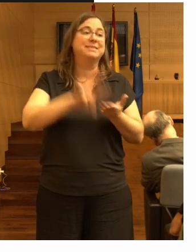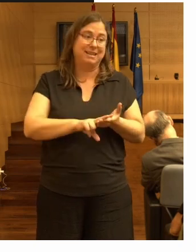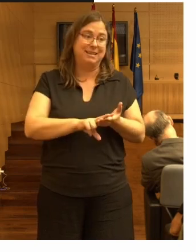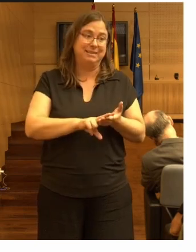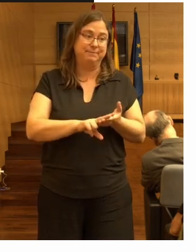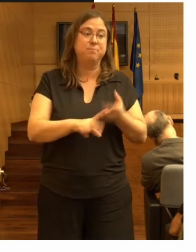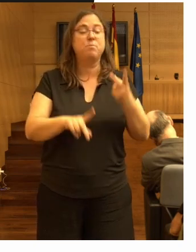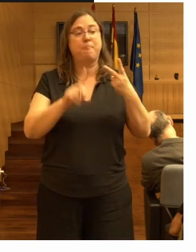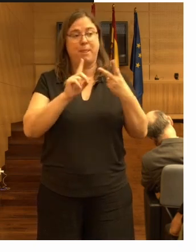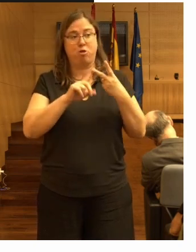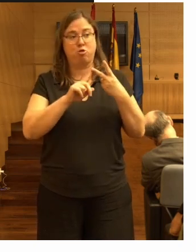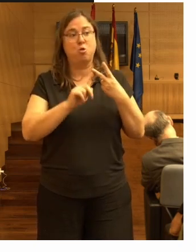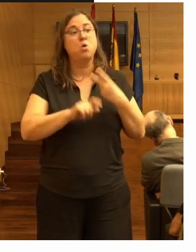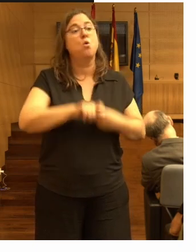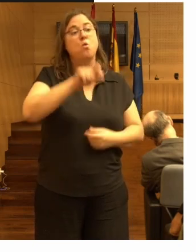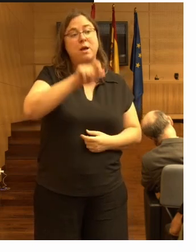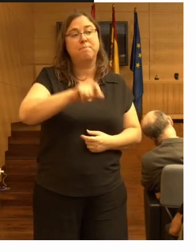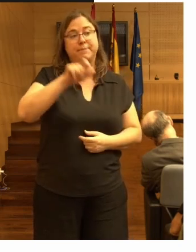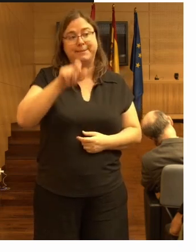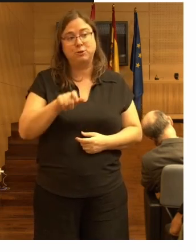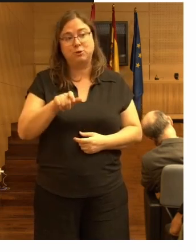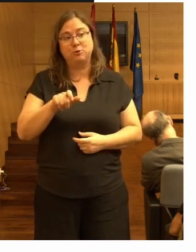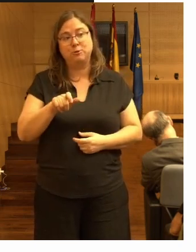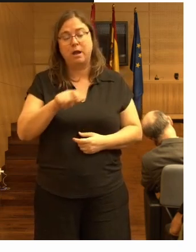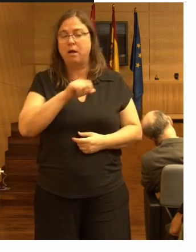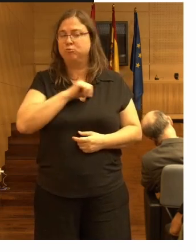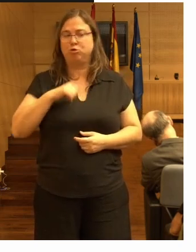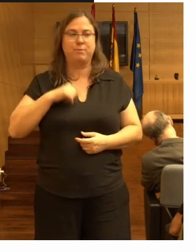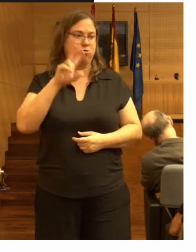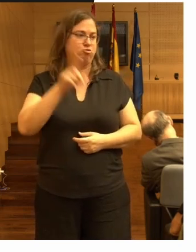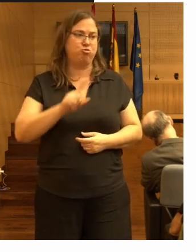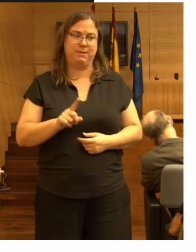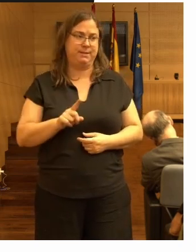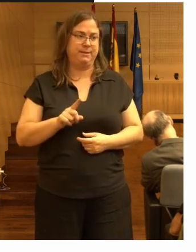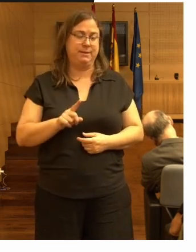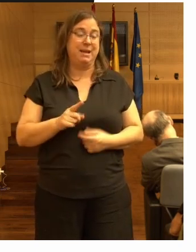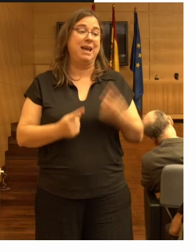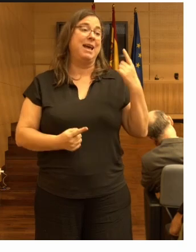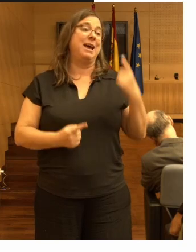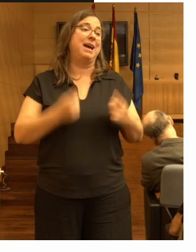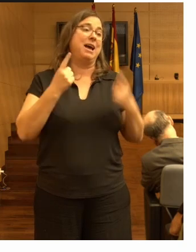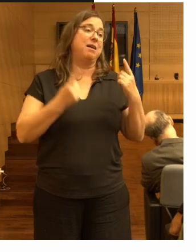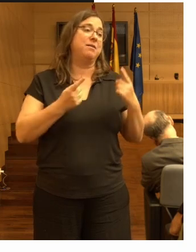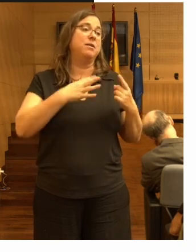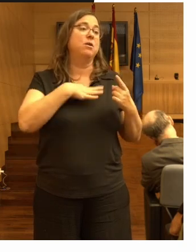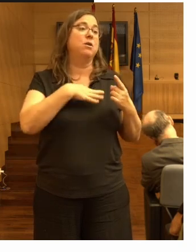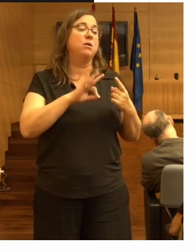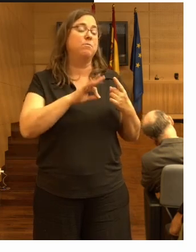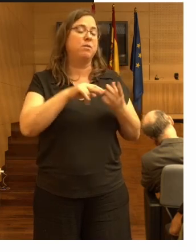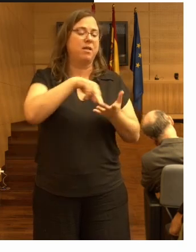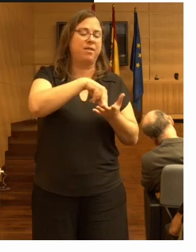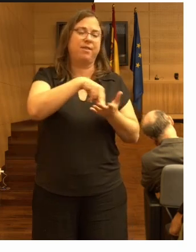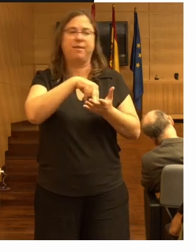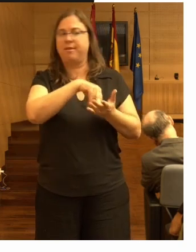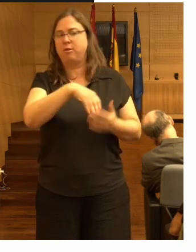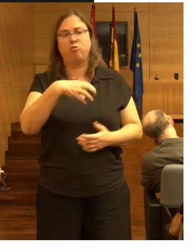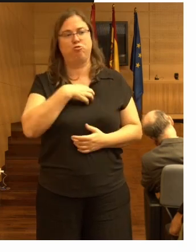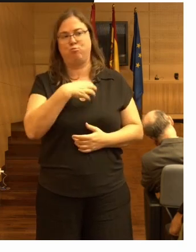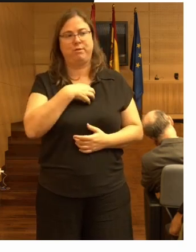otro caso sería una persona que no es autónoma a veces puede mantener la VIP de estación